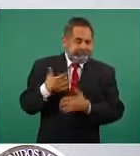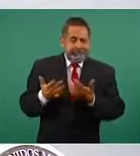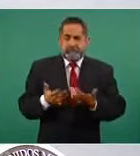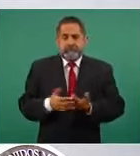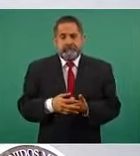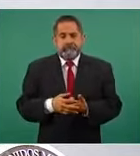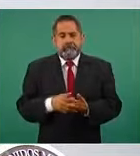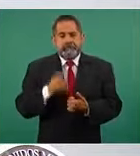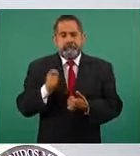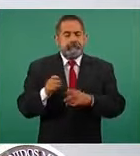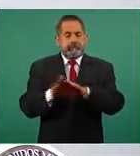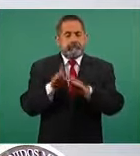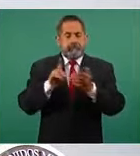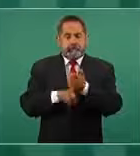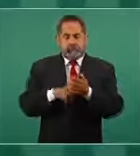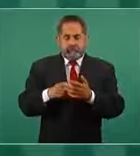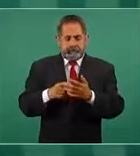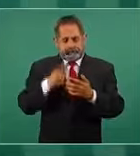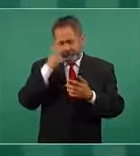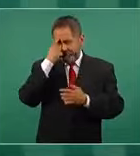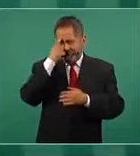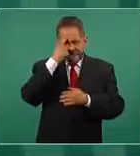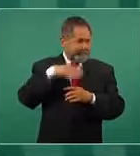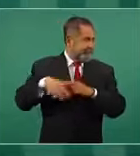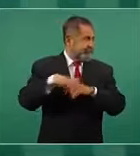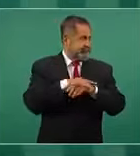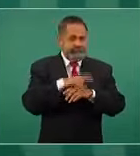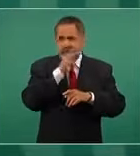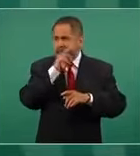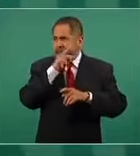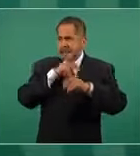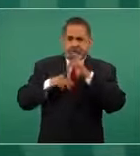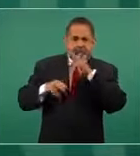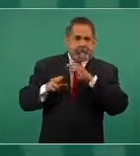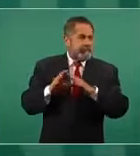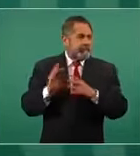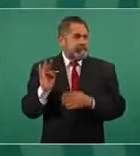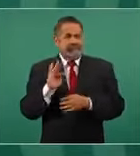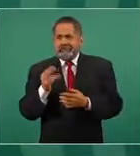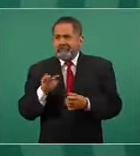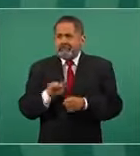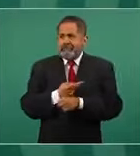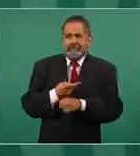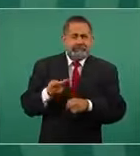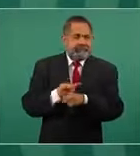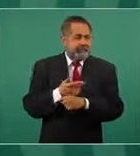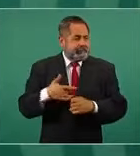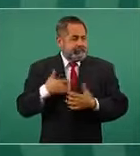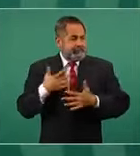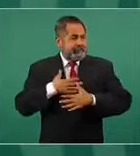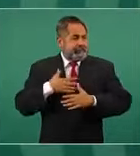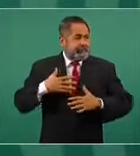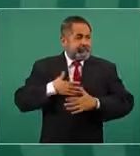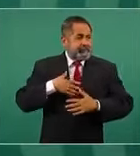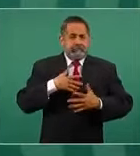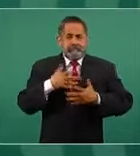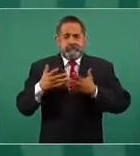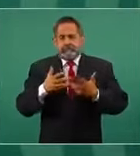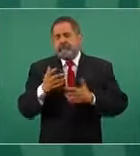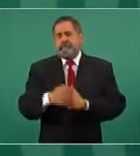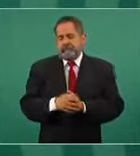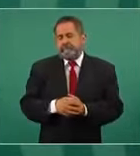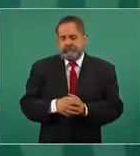una situación de adversidad, de ansiedad, por el hecho de que se sienten amenazadas y amenazados es